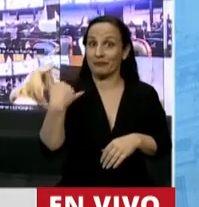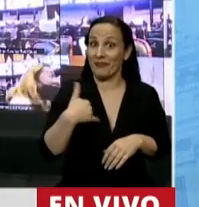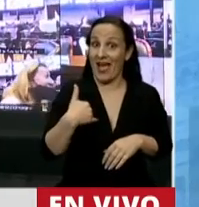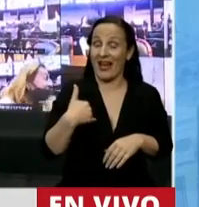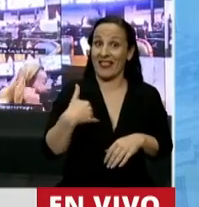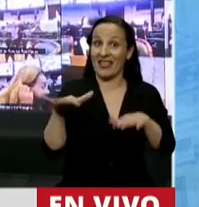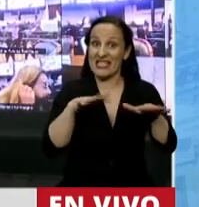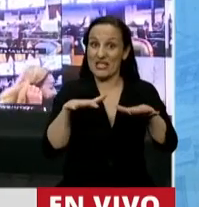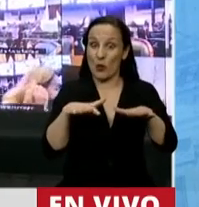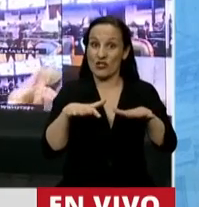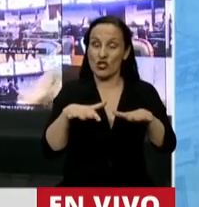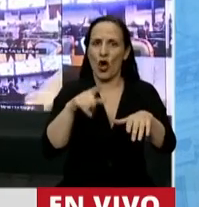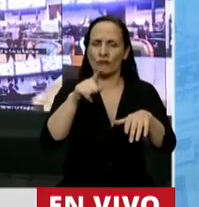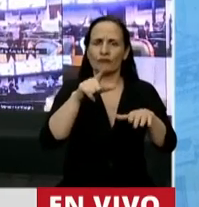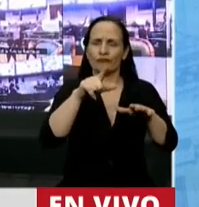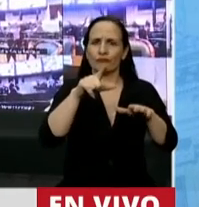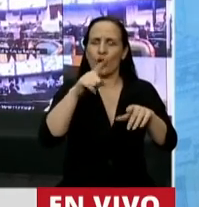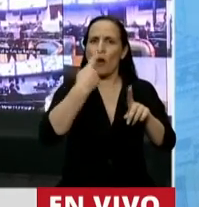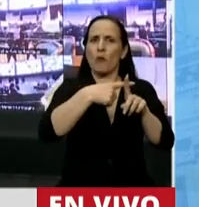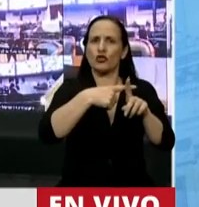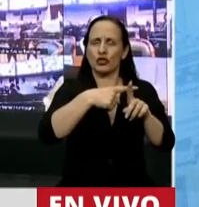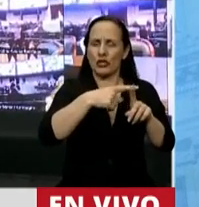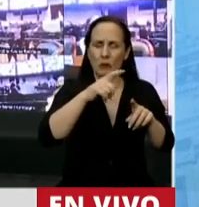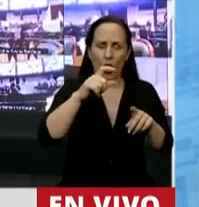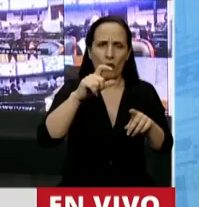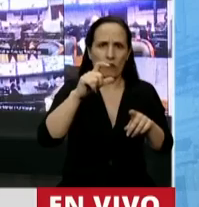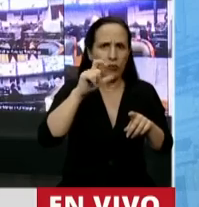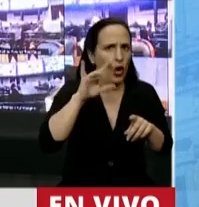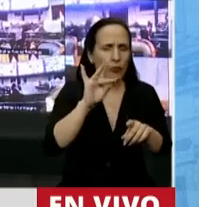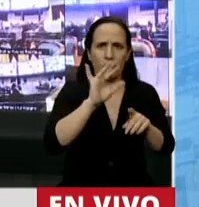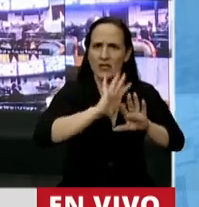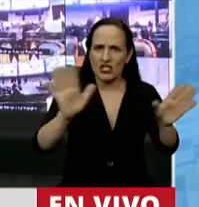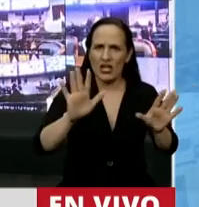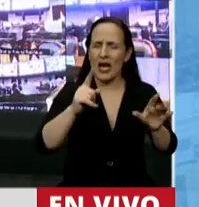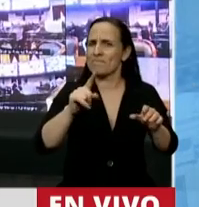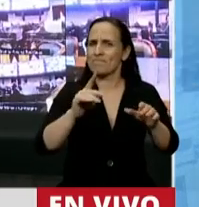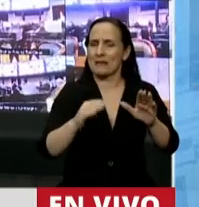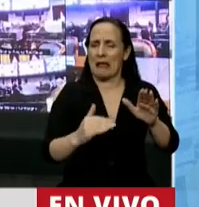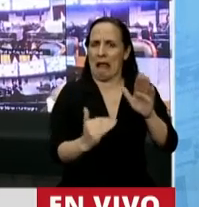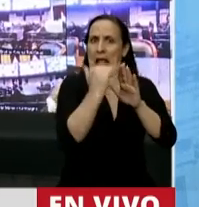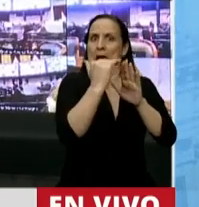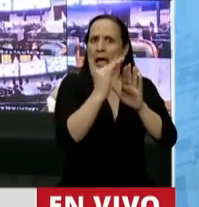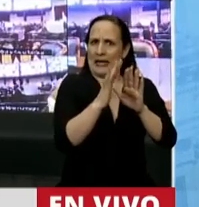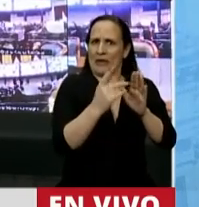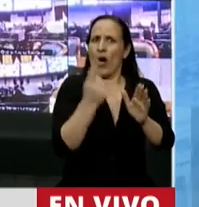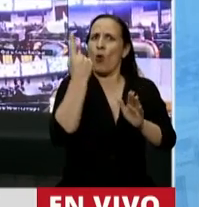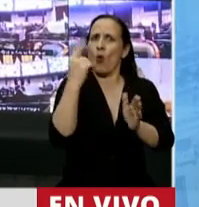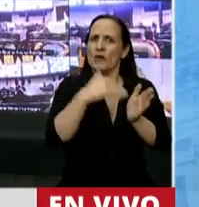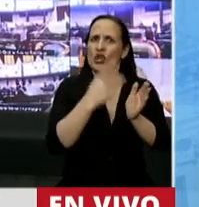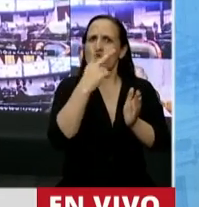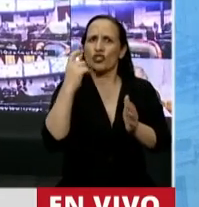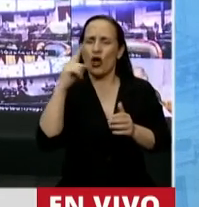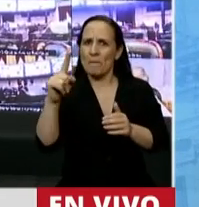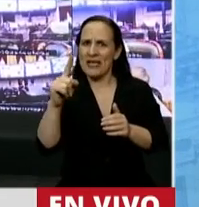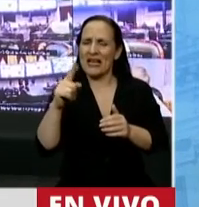primeros lugares en el ranking mundial de casos positivos en términos absolutos con casi 1.200.000. y